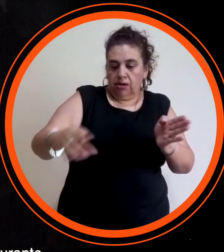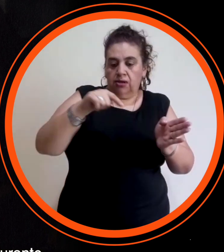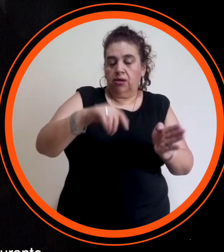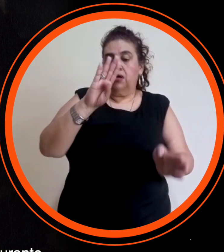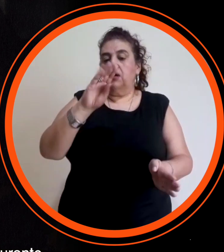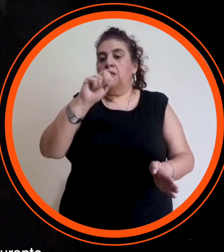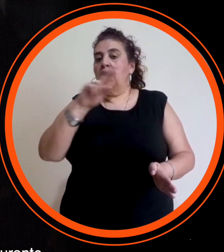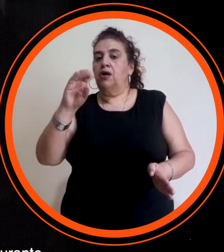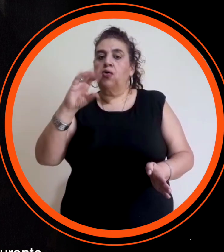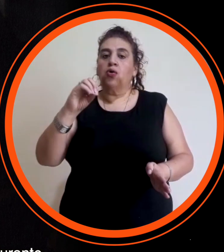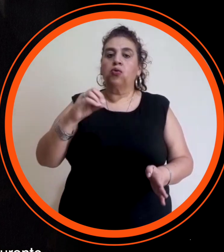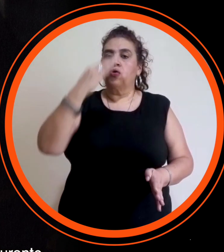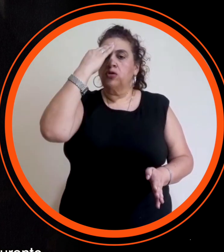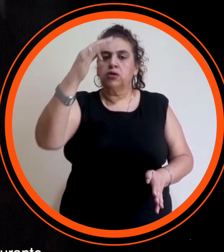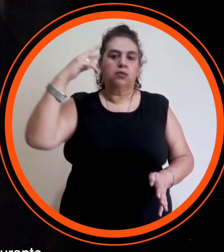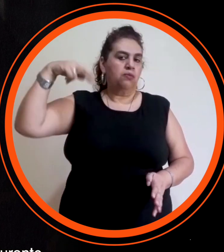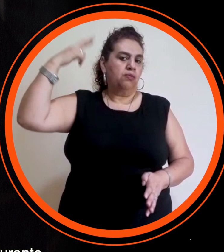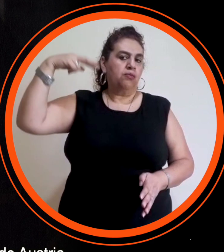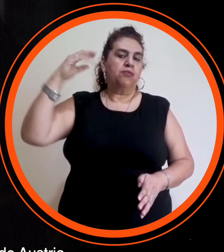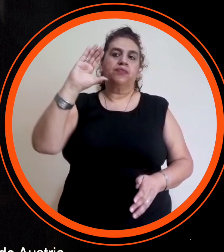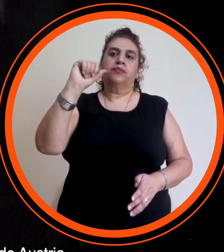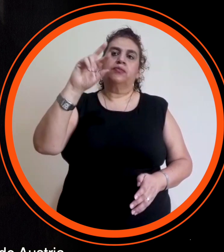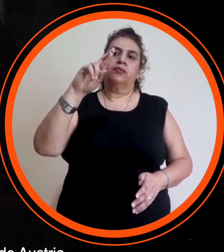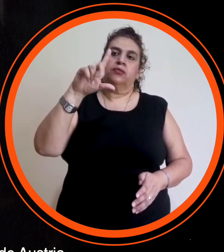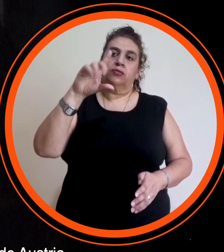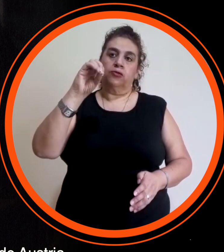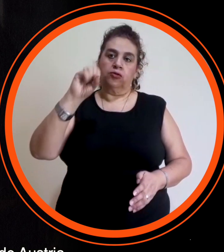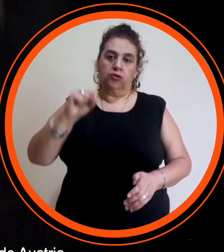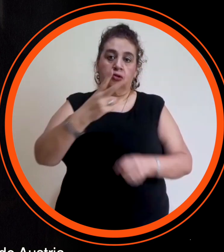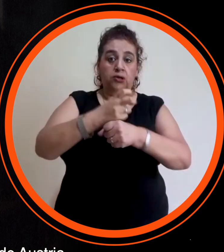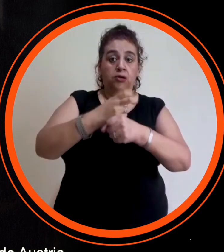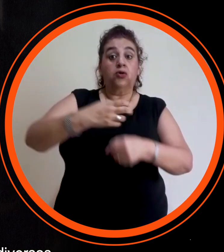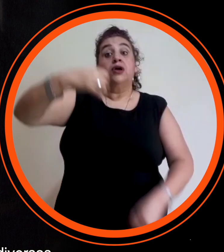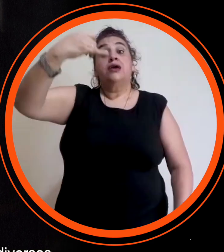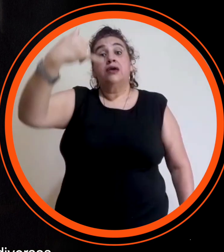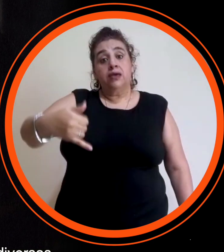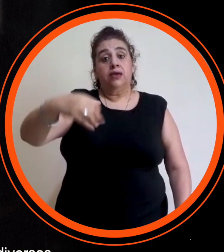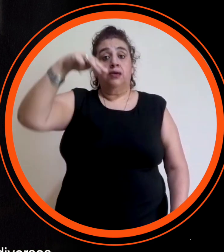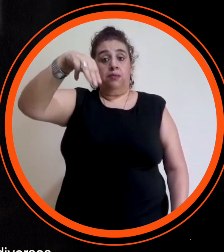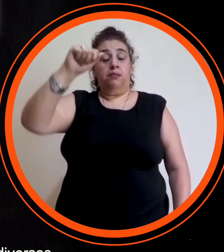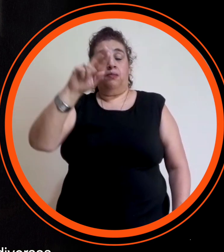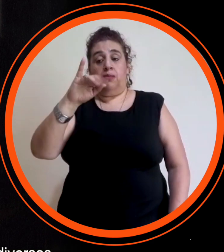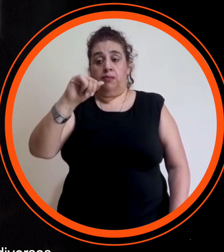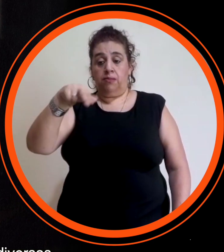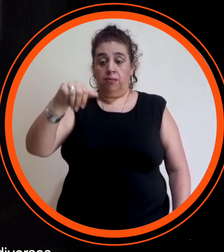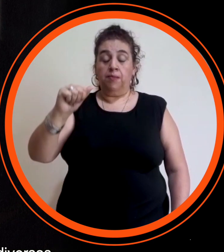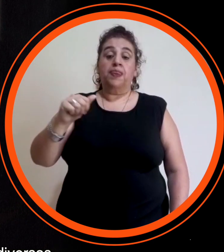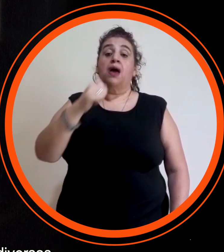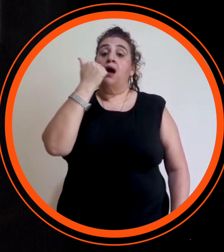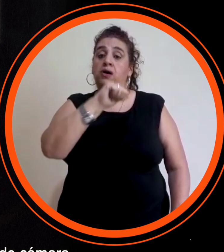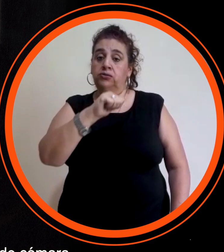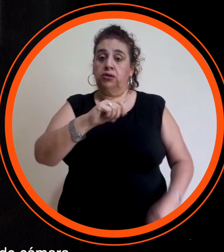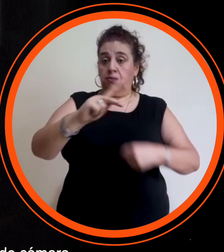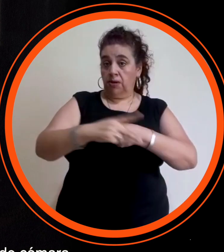Particularmente durante la corte del rey Carlos II y la regente Mariana de Austria, a quien retrató en diversas ocasiones.